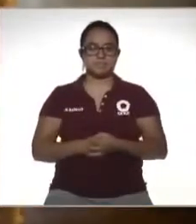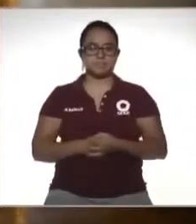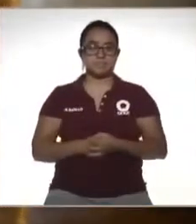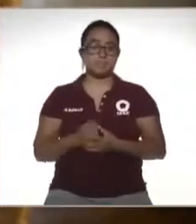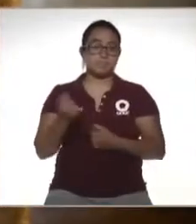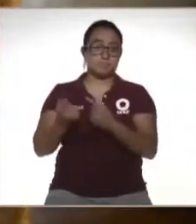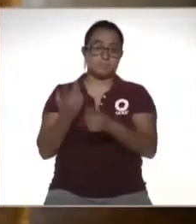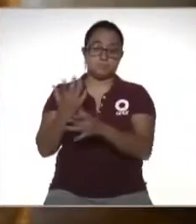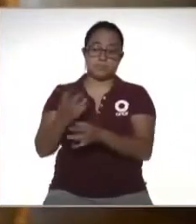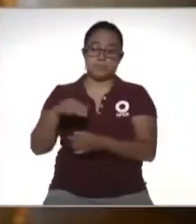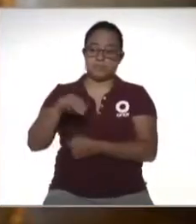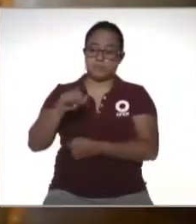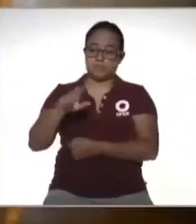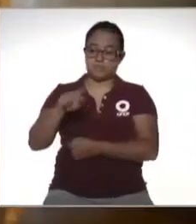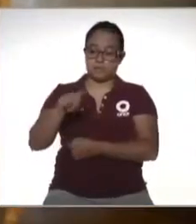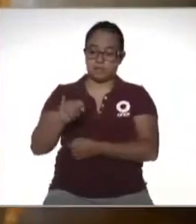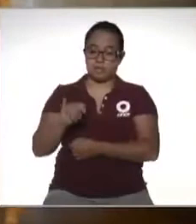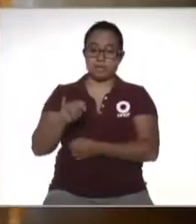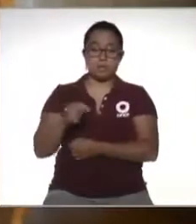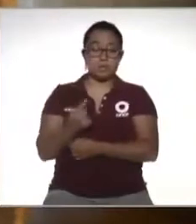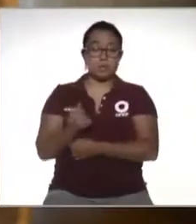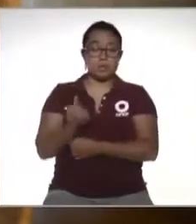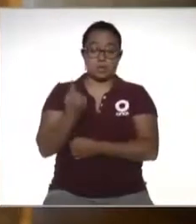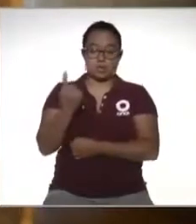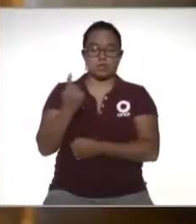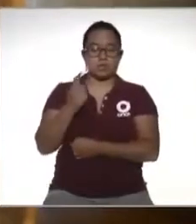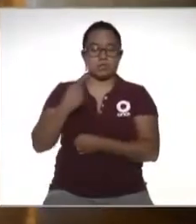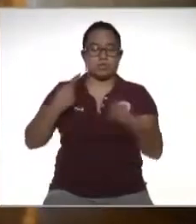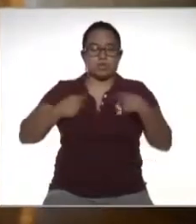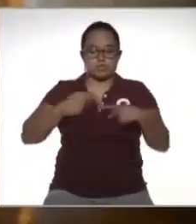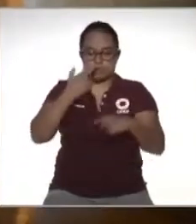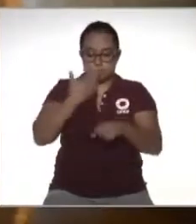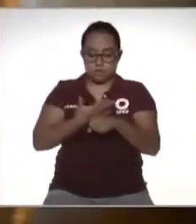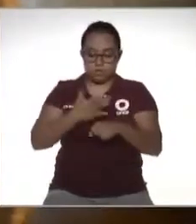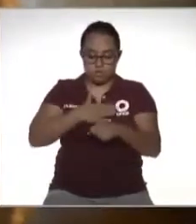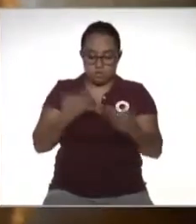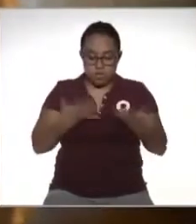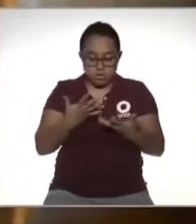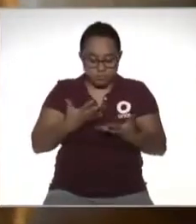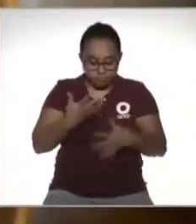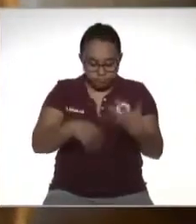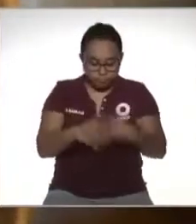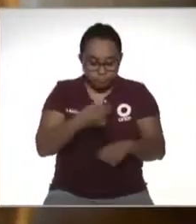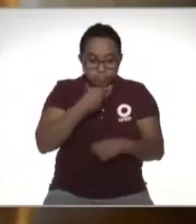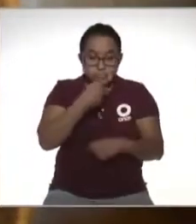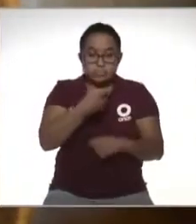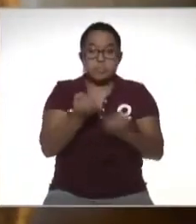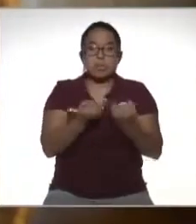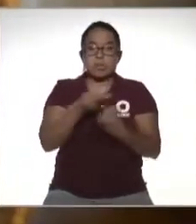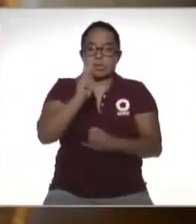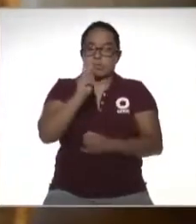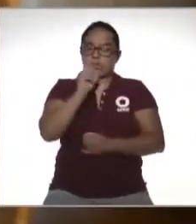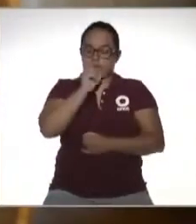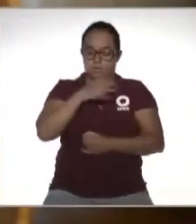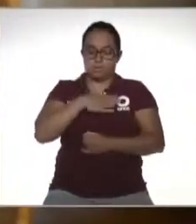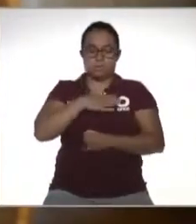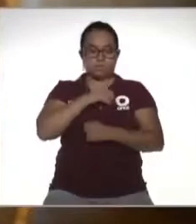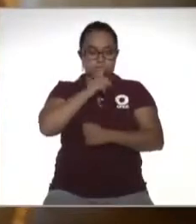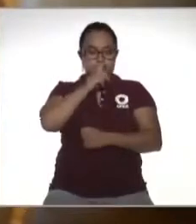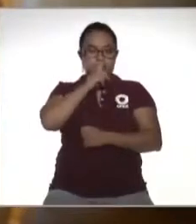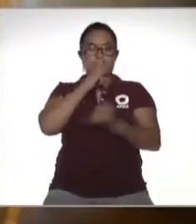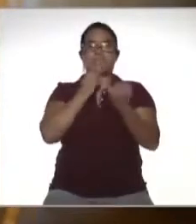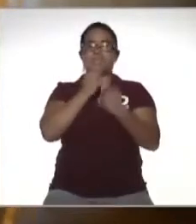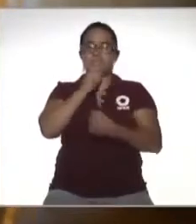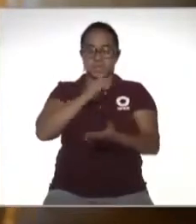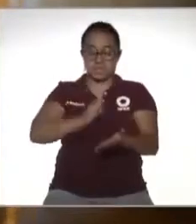decía Martín Lutero que uno es responsable de lo que dice pero también de lo que calla y en el caso de